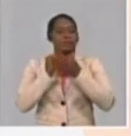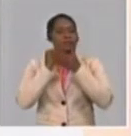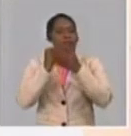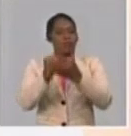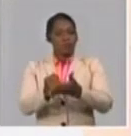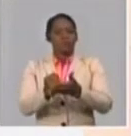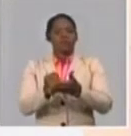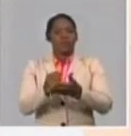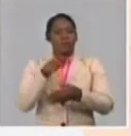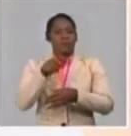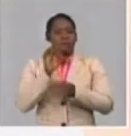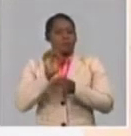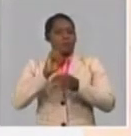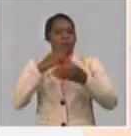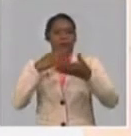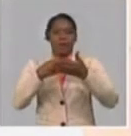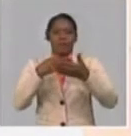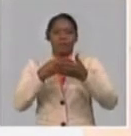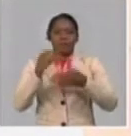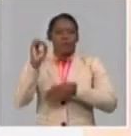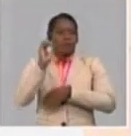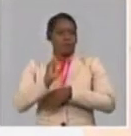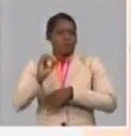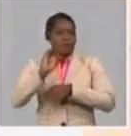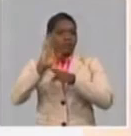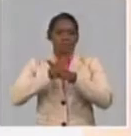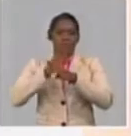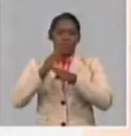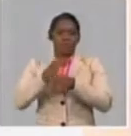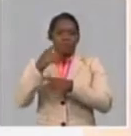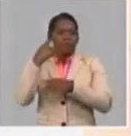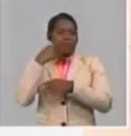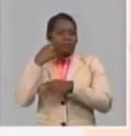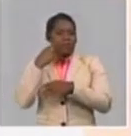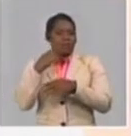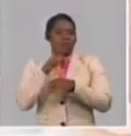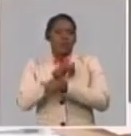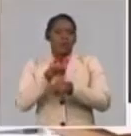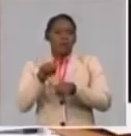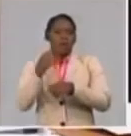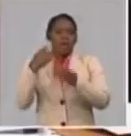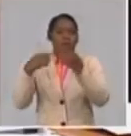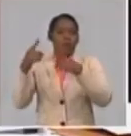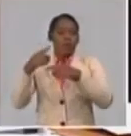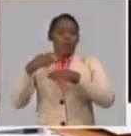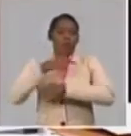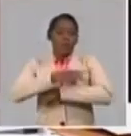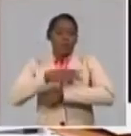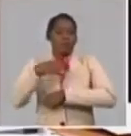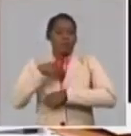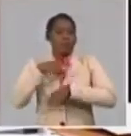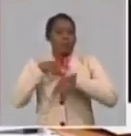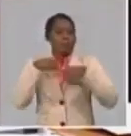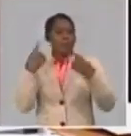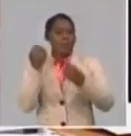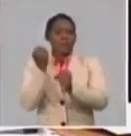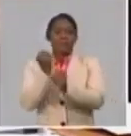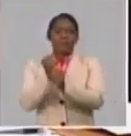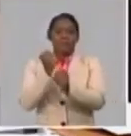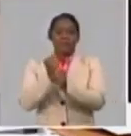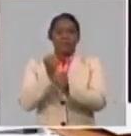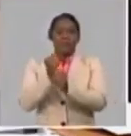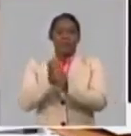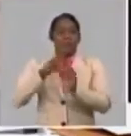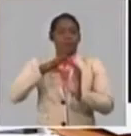muy recientes estiman que habrá una pérdida de 25 millones de empleos en el mundo y el aumento de su precarización